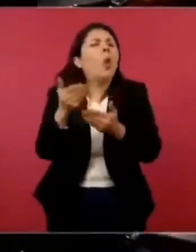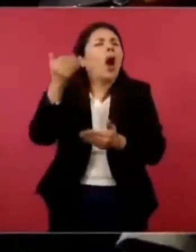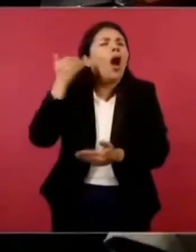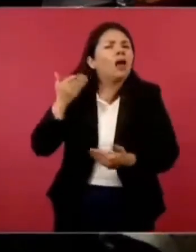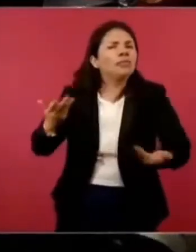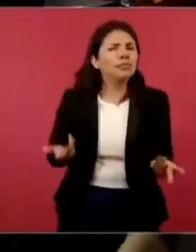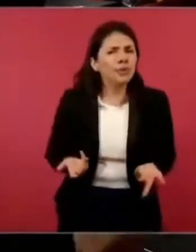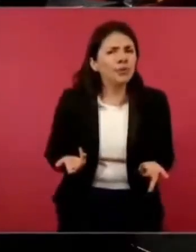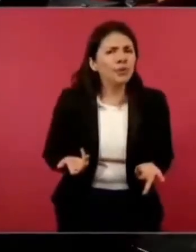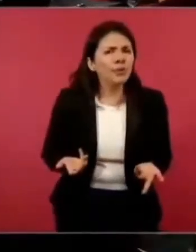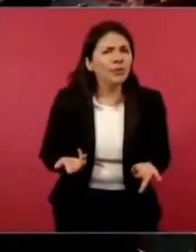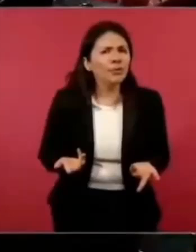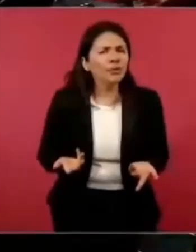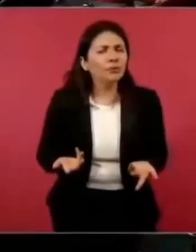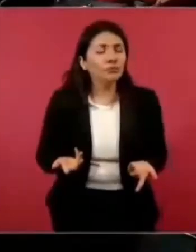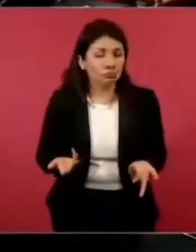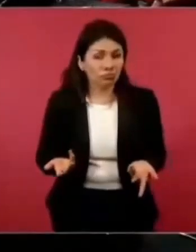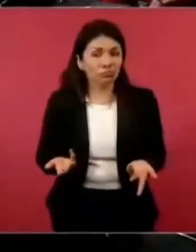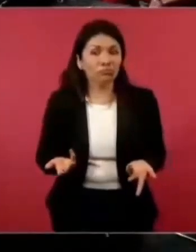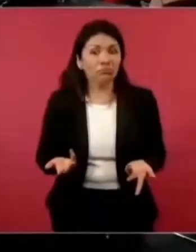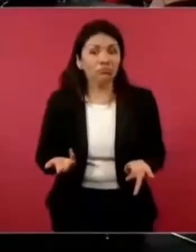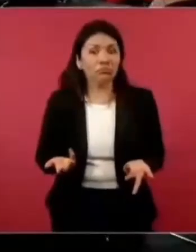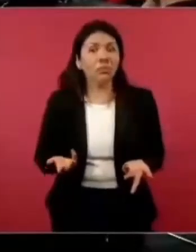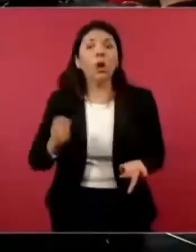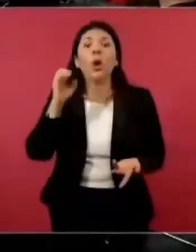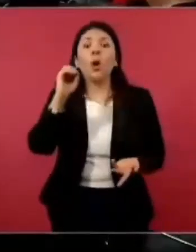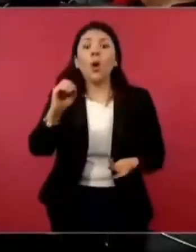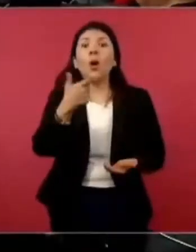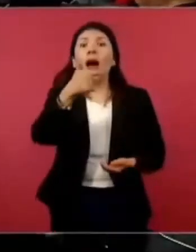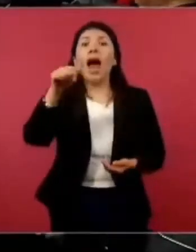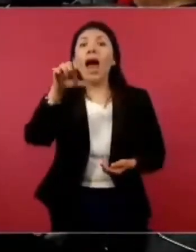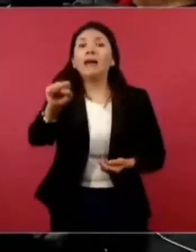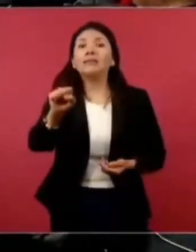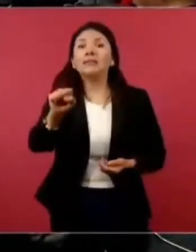¿Desde cuándo no aumentaba el gas?